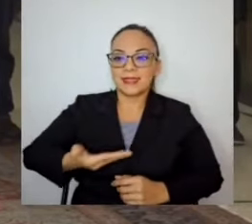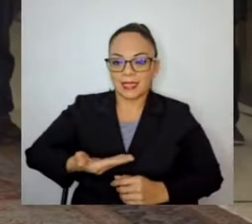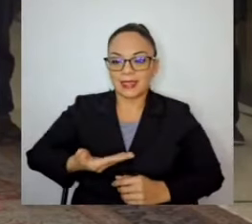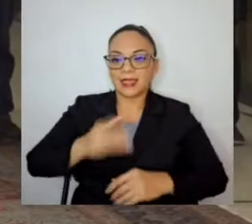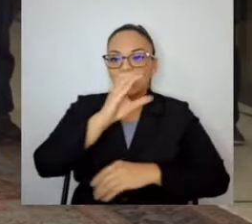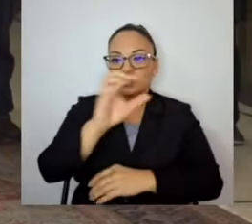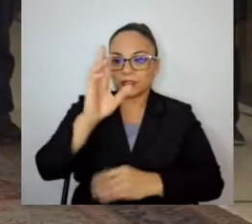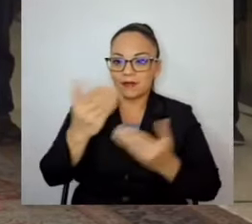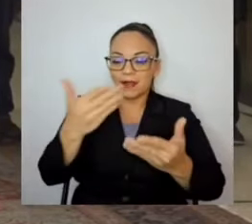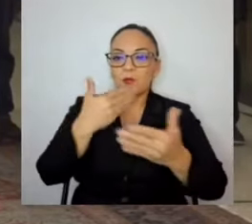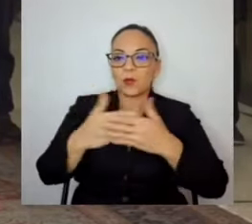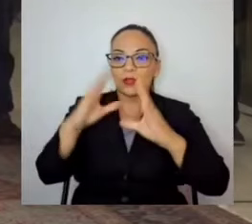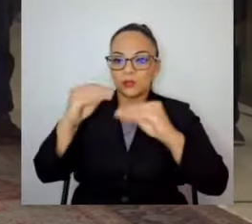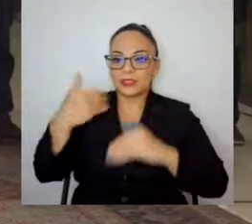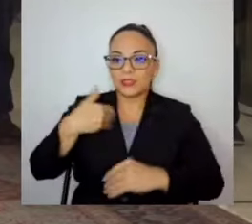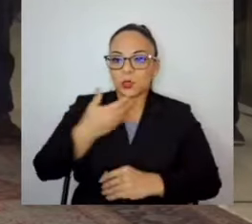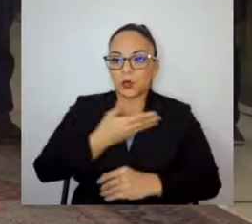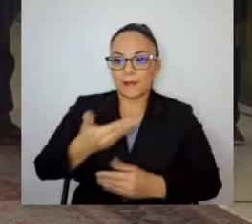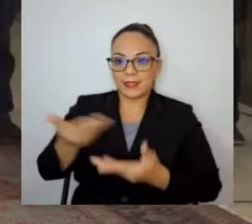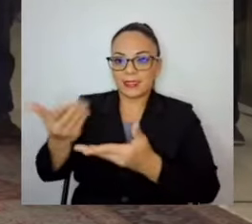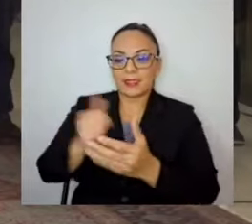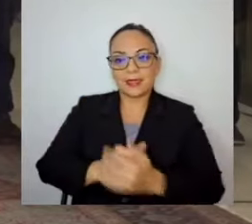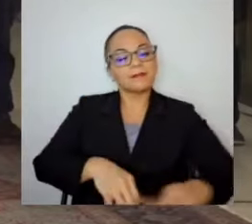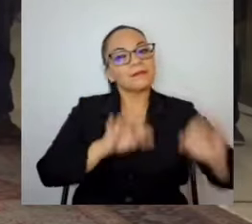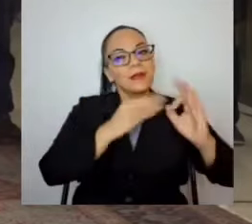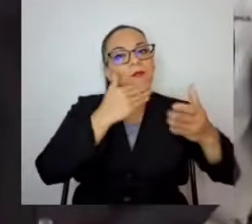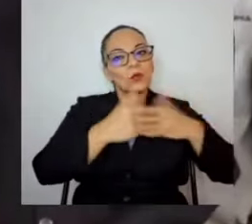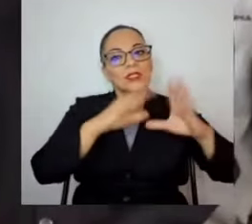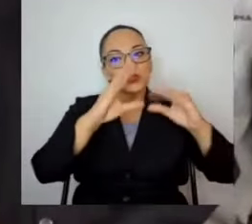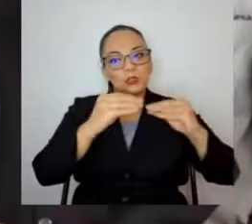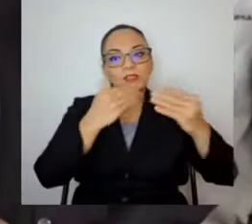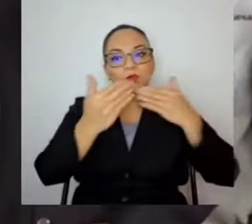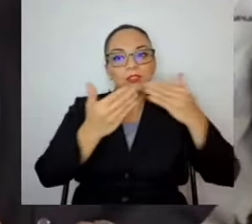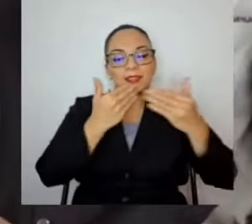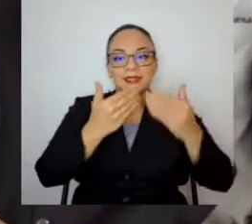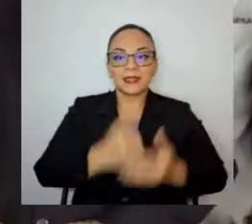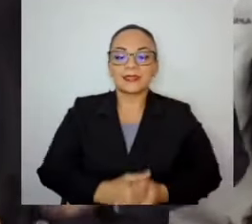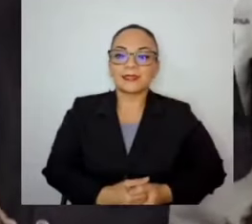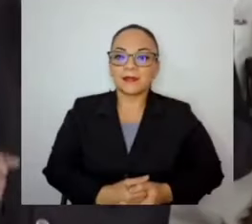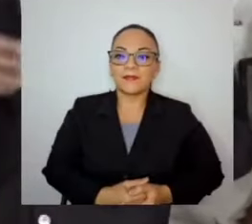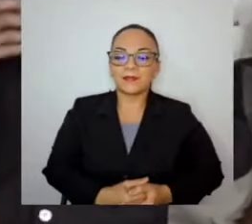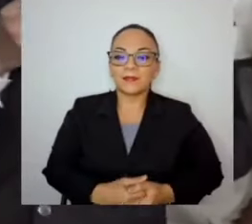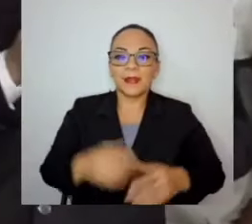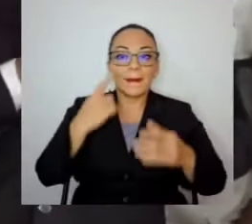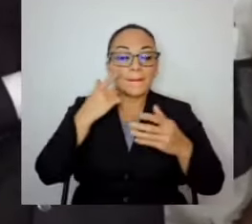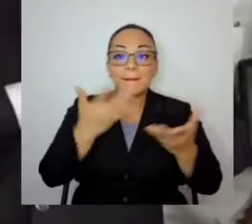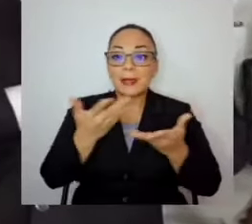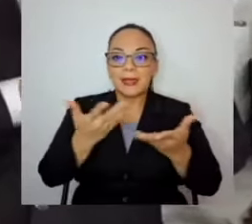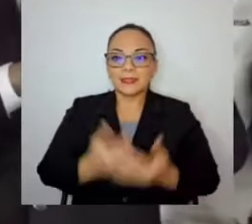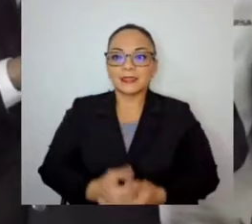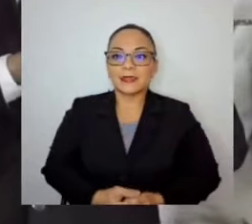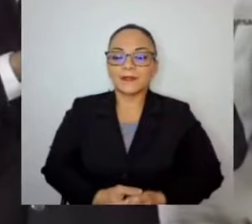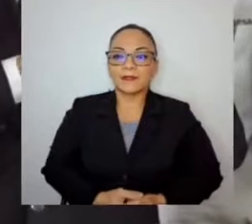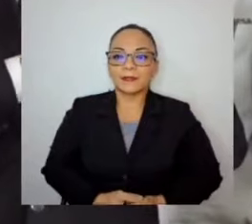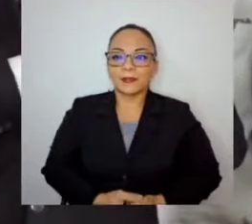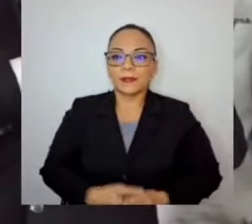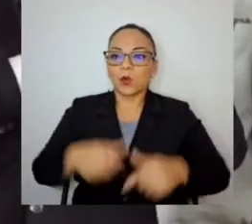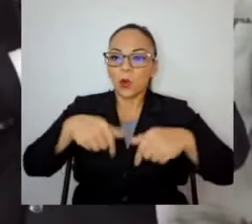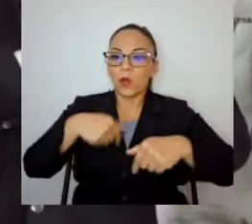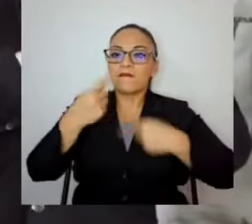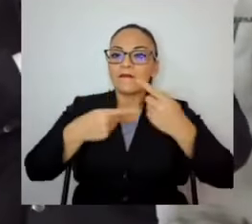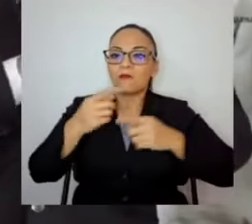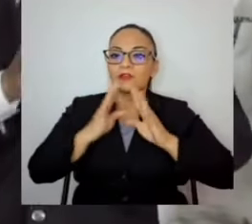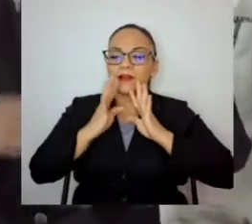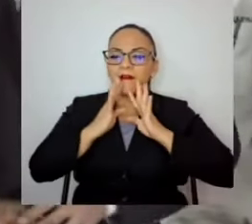República. Buenas noches señor presidente. Muy buenas noches, muchas gracias. Parece que vamos a hablar hoy de